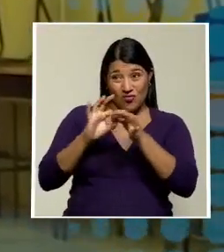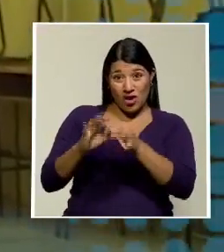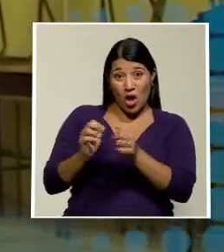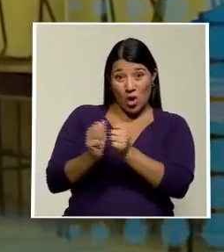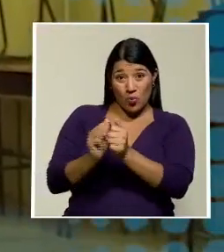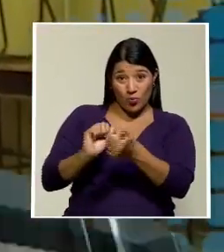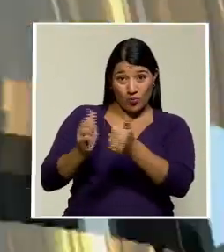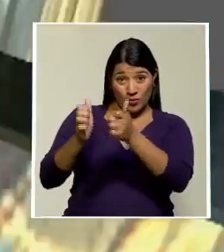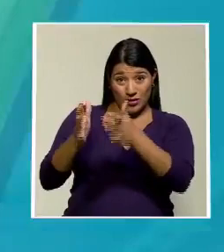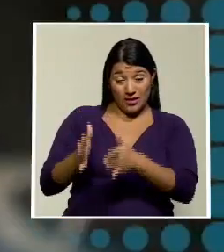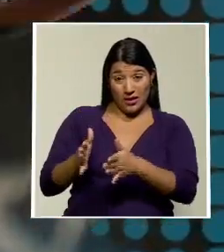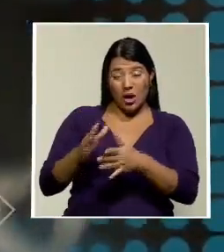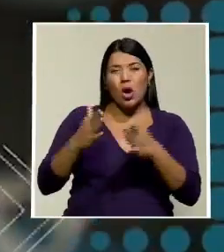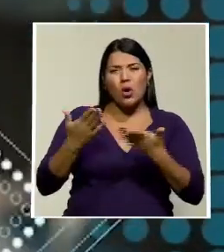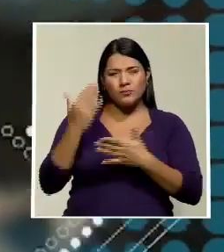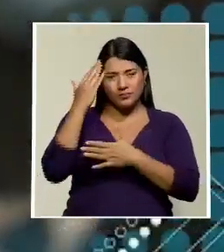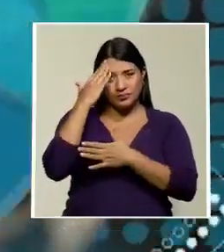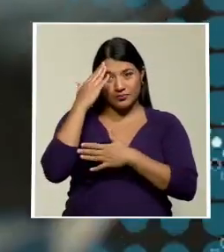encuesta del CIEP.